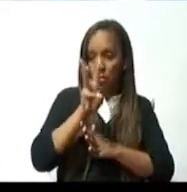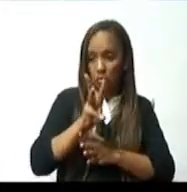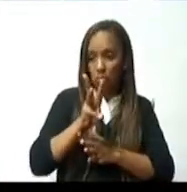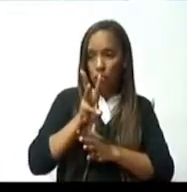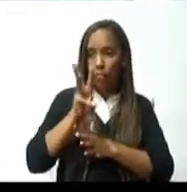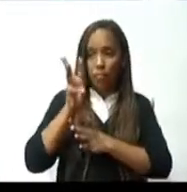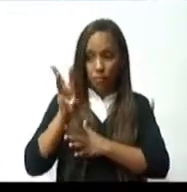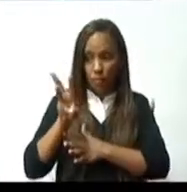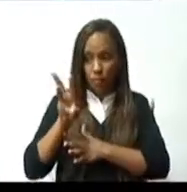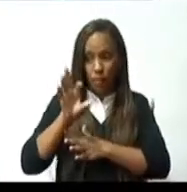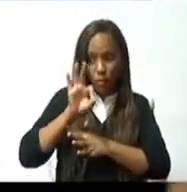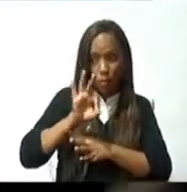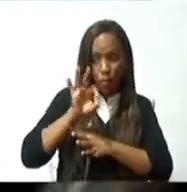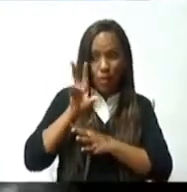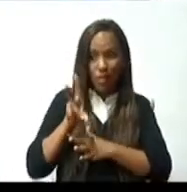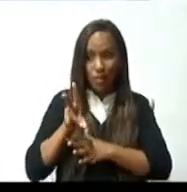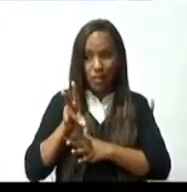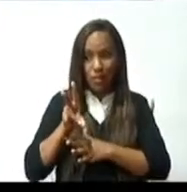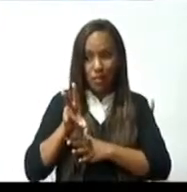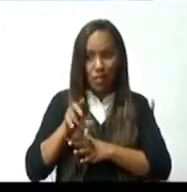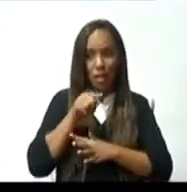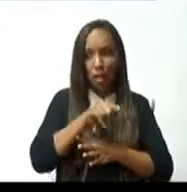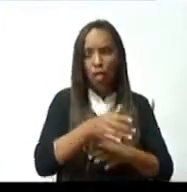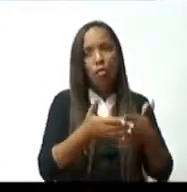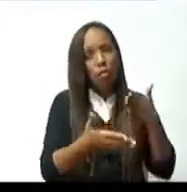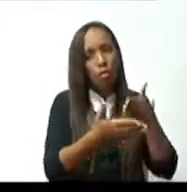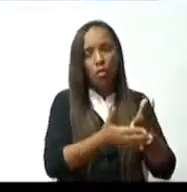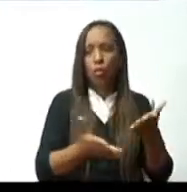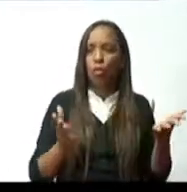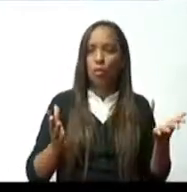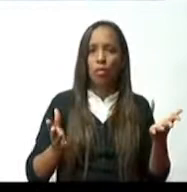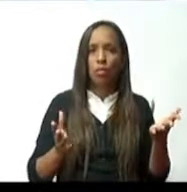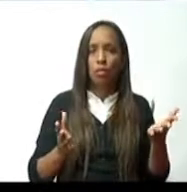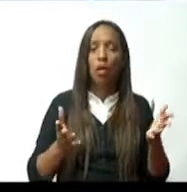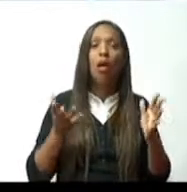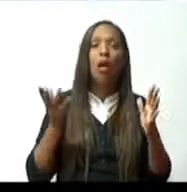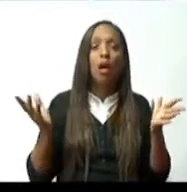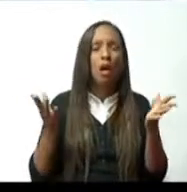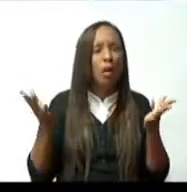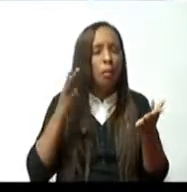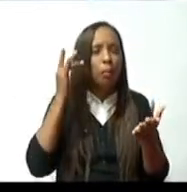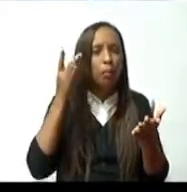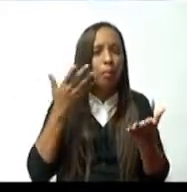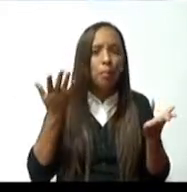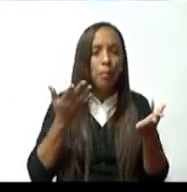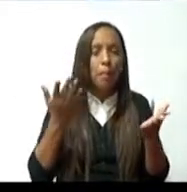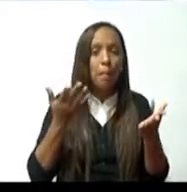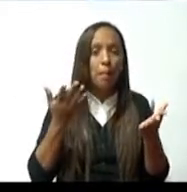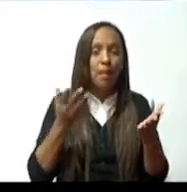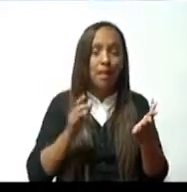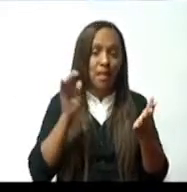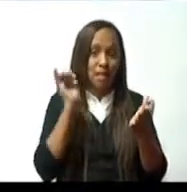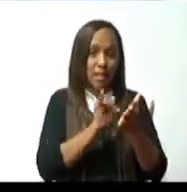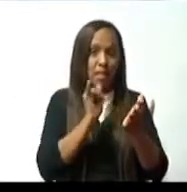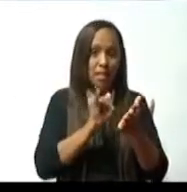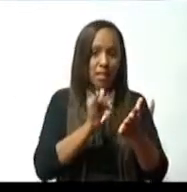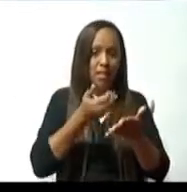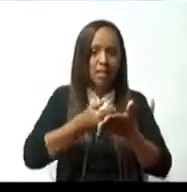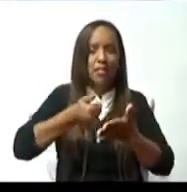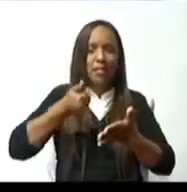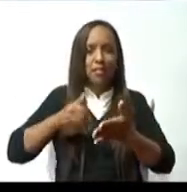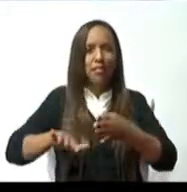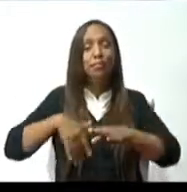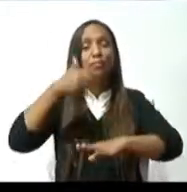La primera estableció en el marco de la formulación del plan decenal de educación en la comisión de